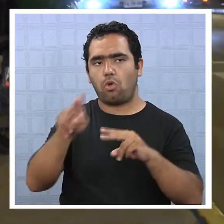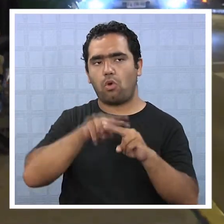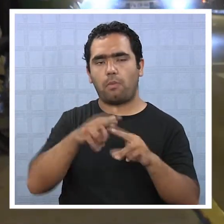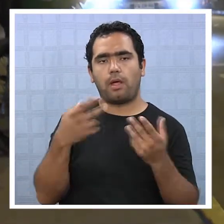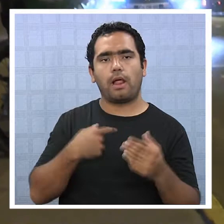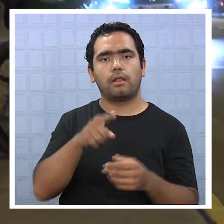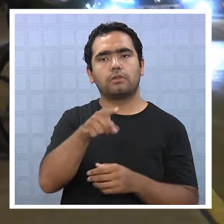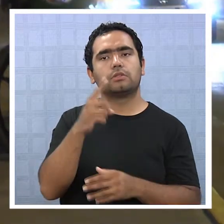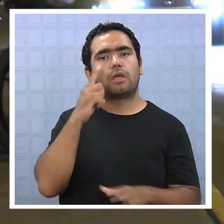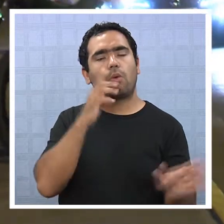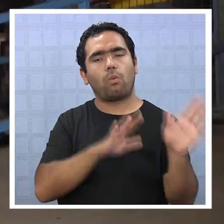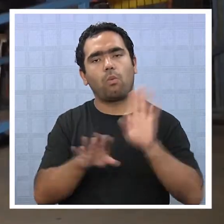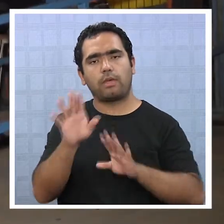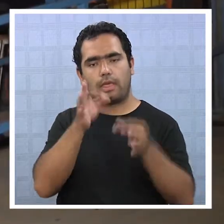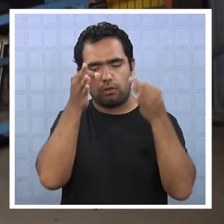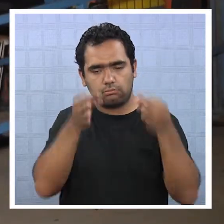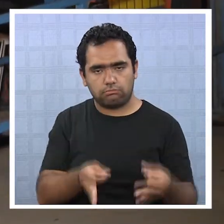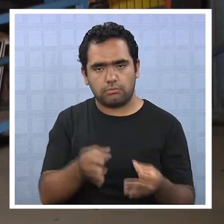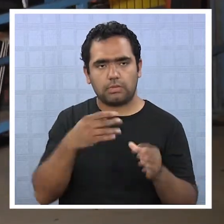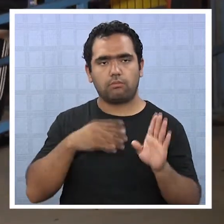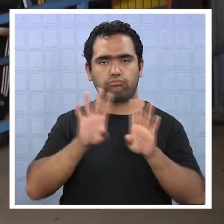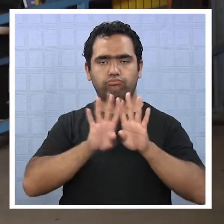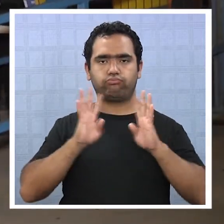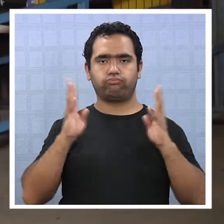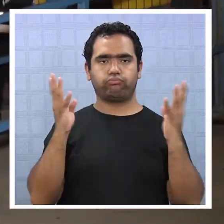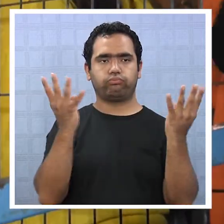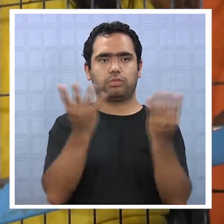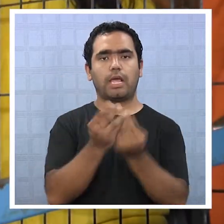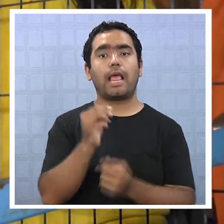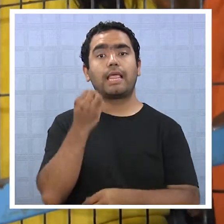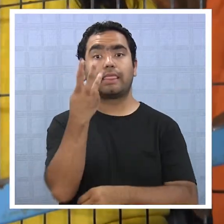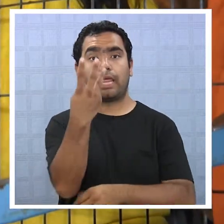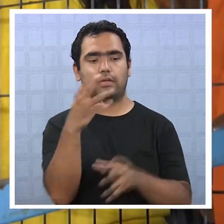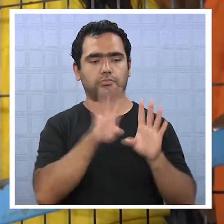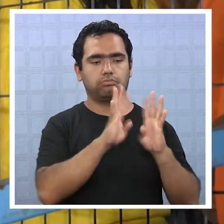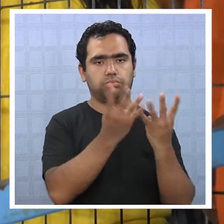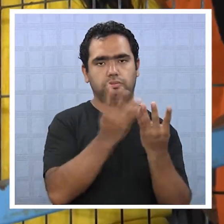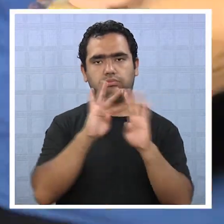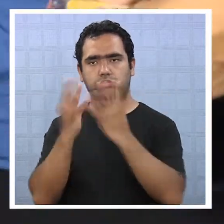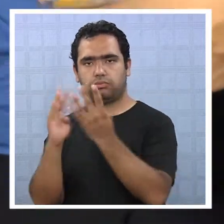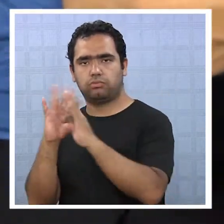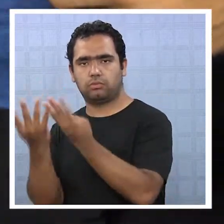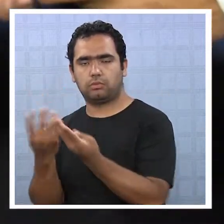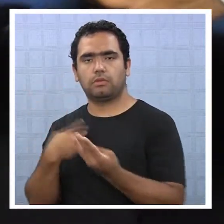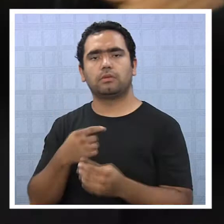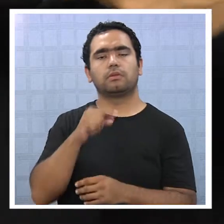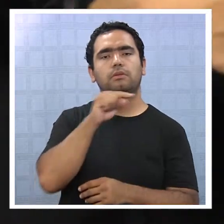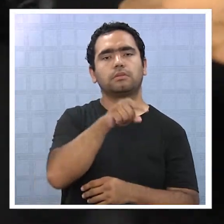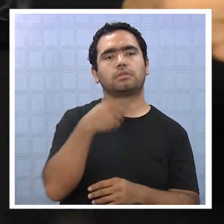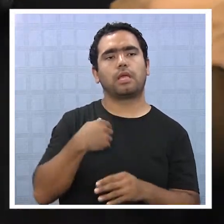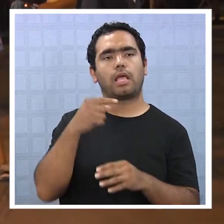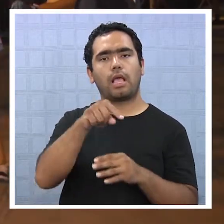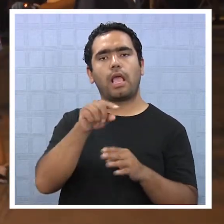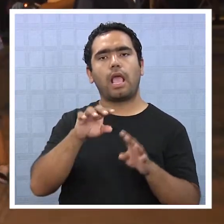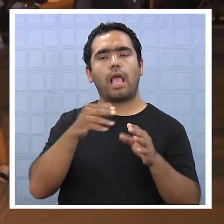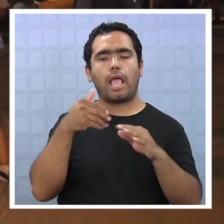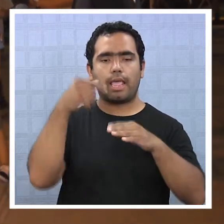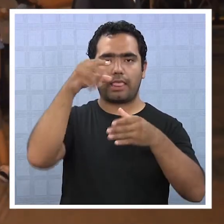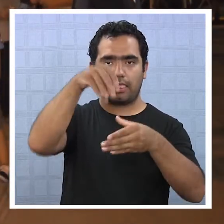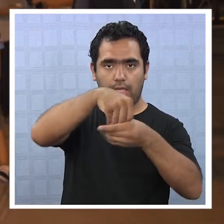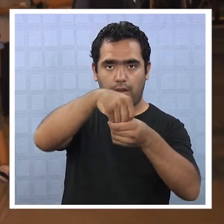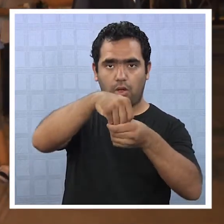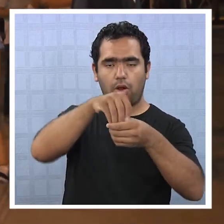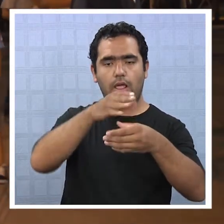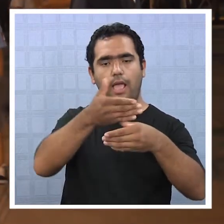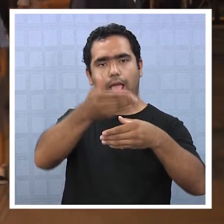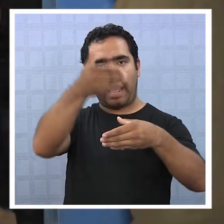sigue igual en términos de los anillos de seguridad que nosotros vamos a desplegar, es decir, vamos a tener tres anillos de seguridad, un anillo interior, un segundo anillo en